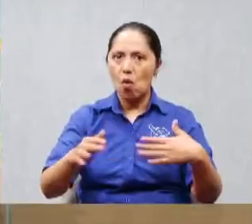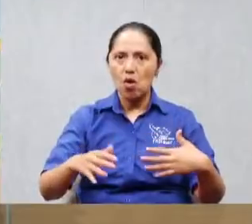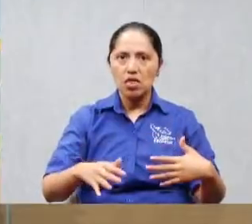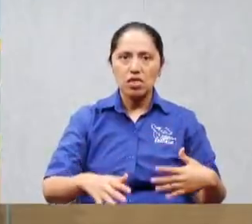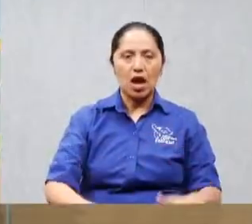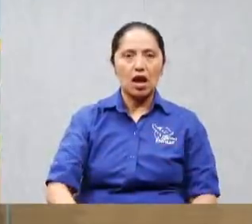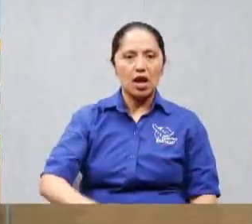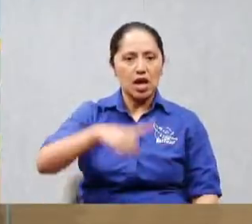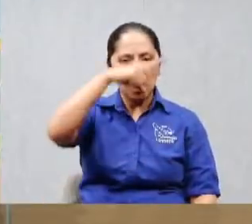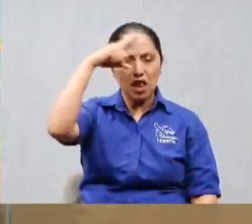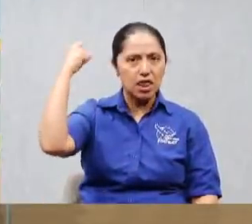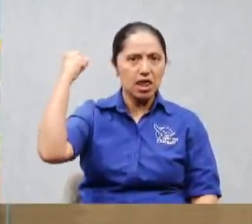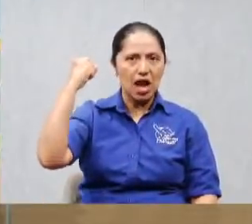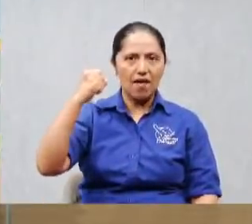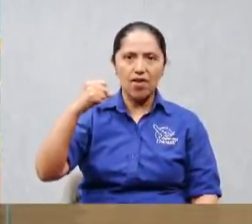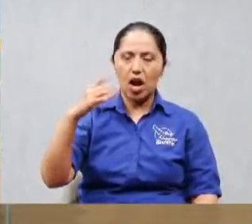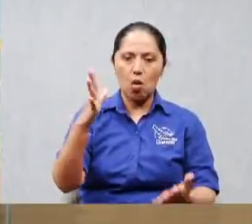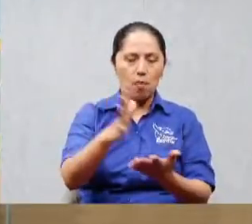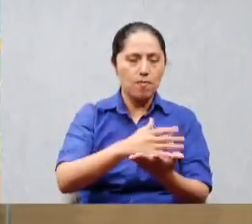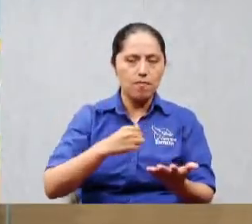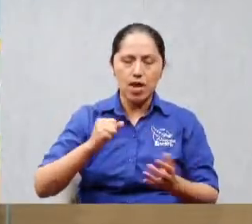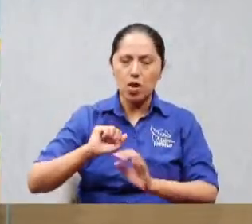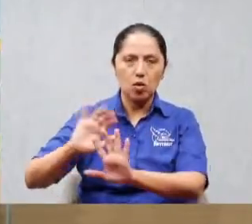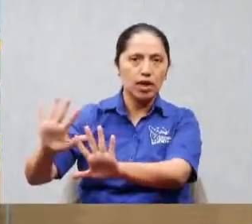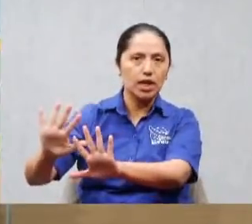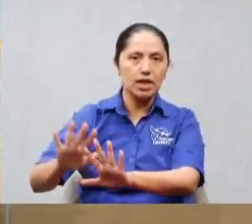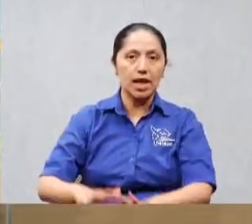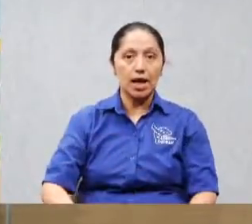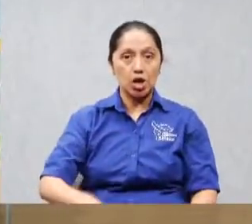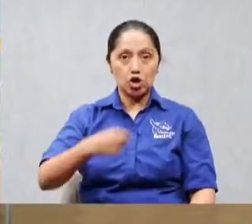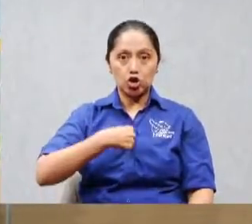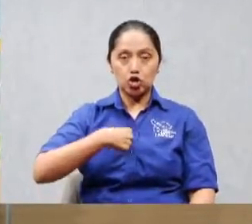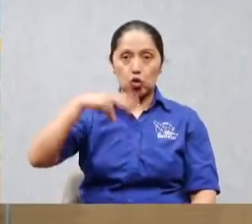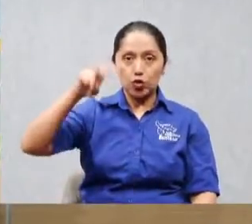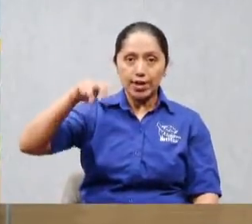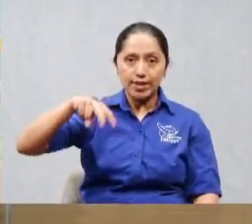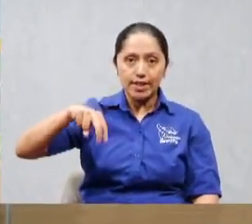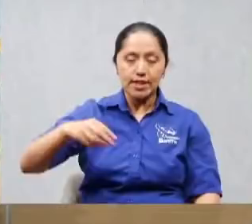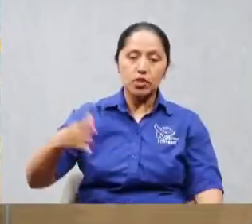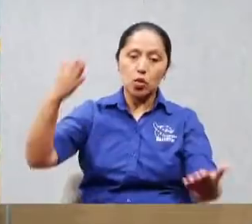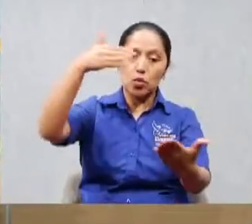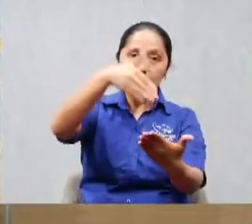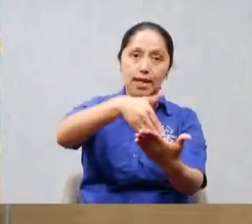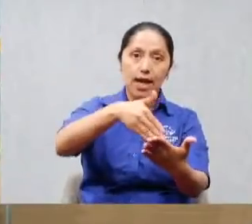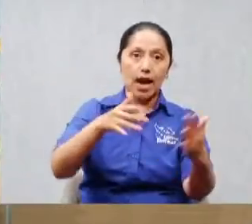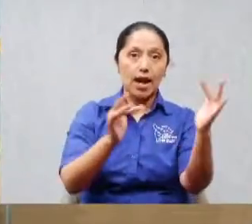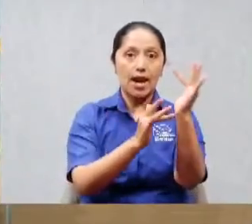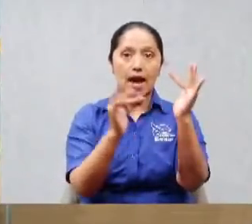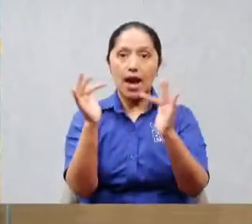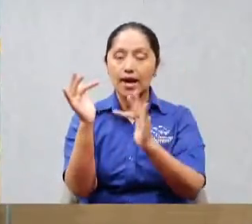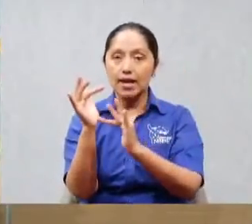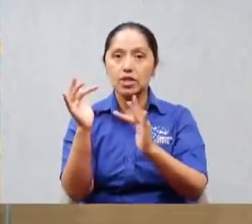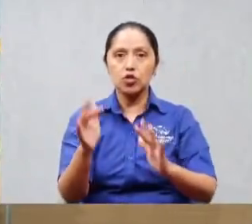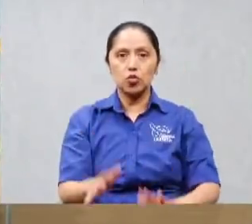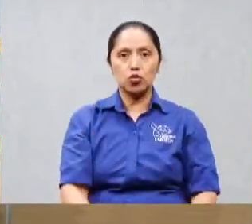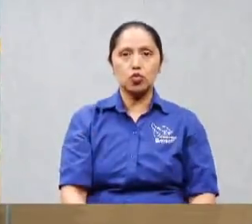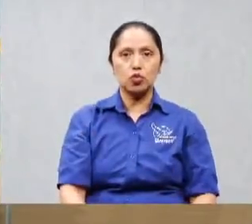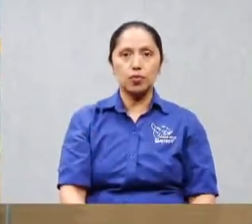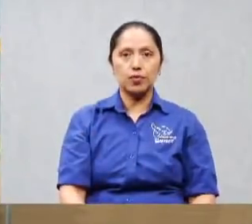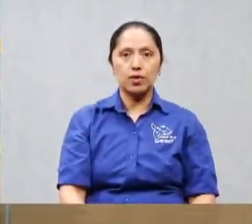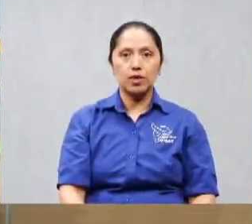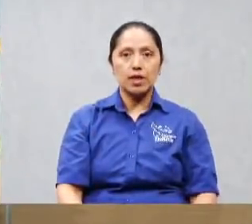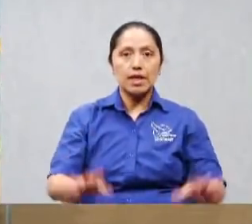murió yo necesito que alguien haga algo por ella y entonces llegó delante del señor y derrumbó su manera de pensar